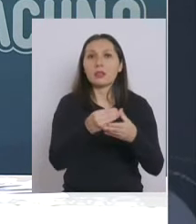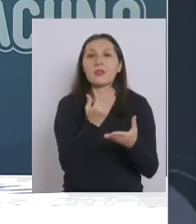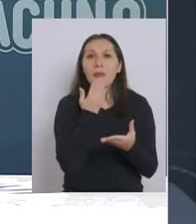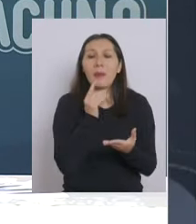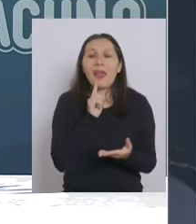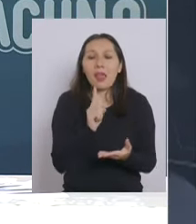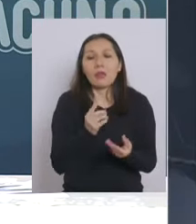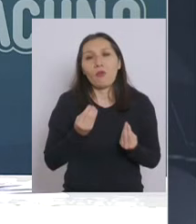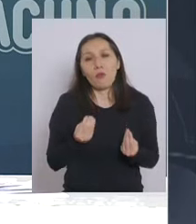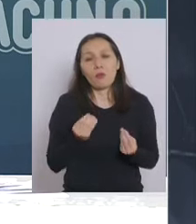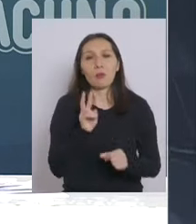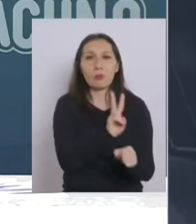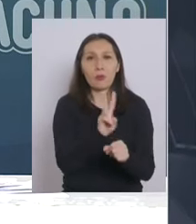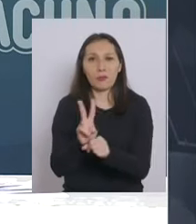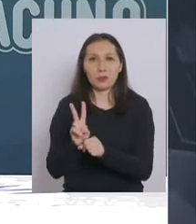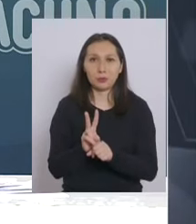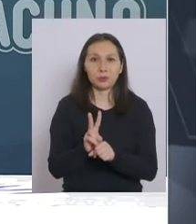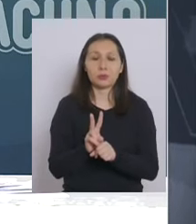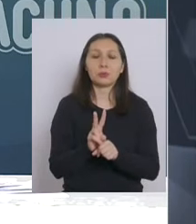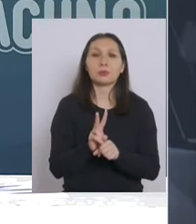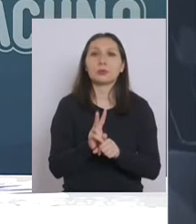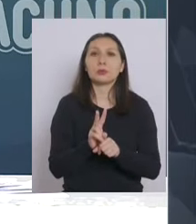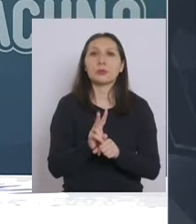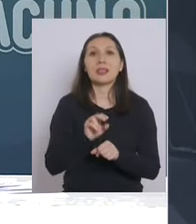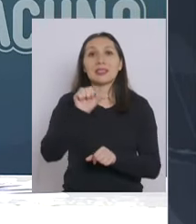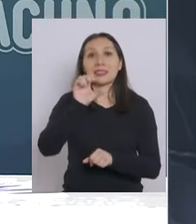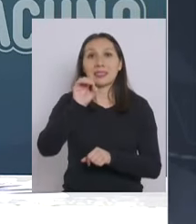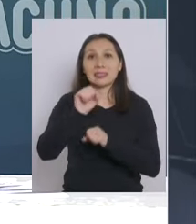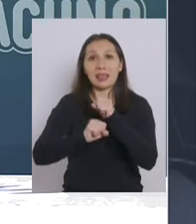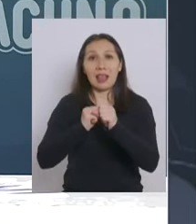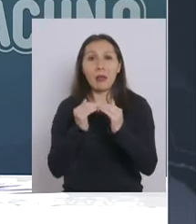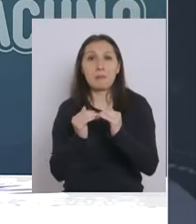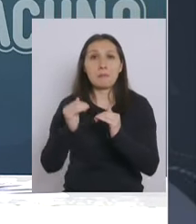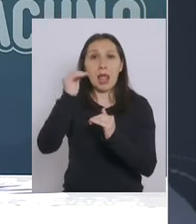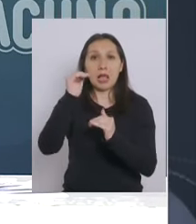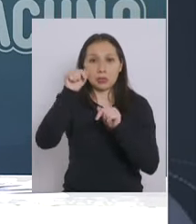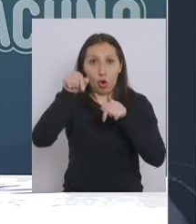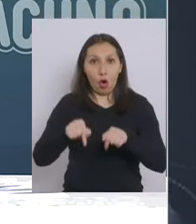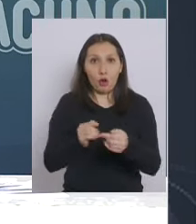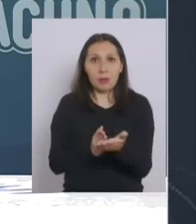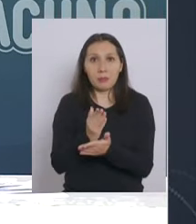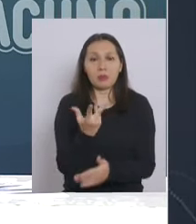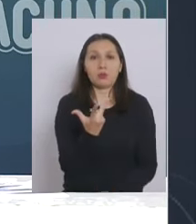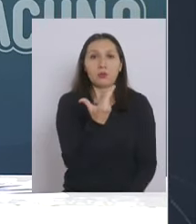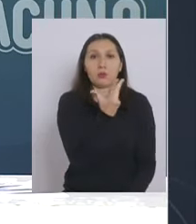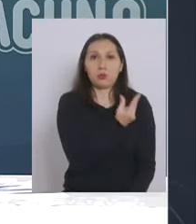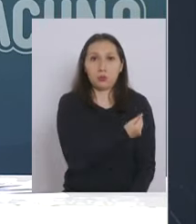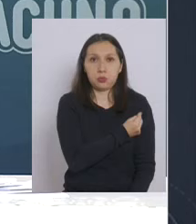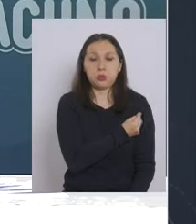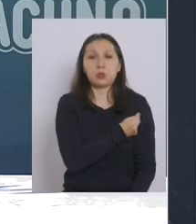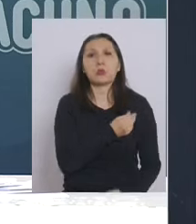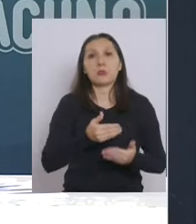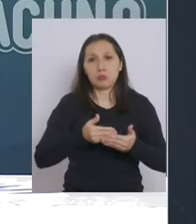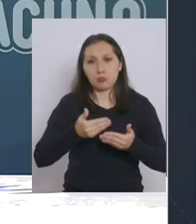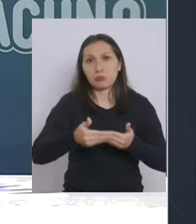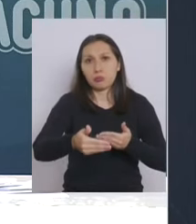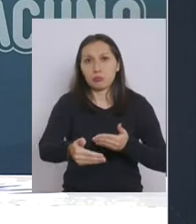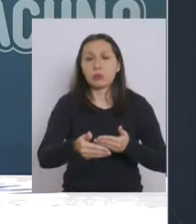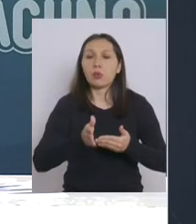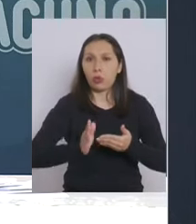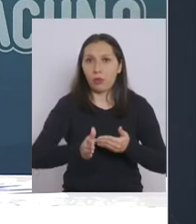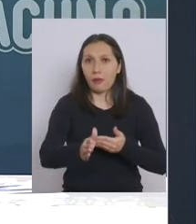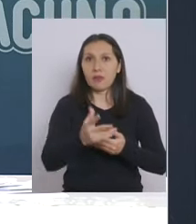ahora los profesores profesores de 60 años o más iniciaron hoy día su vacunación y continuaremos obviamente